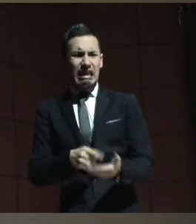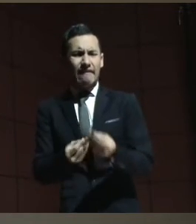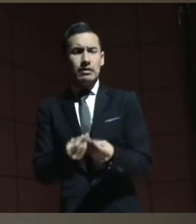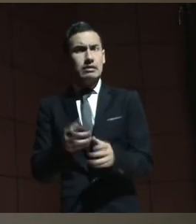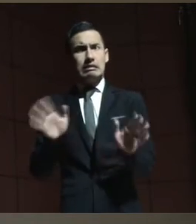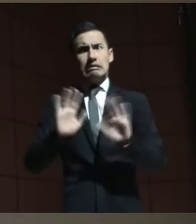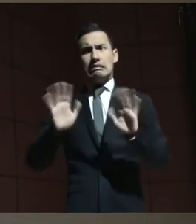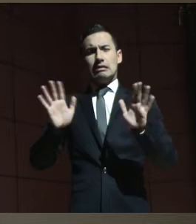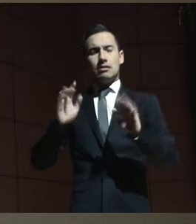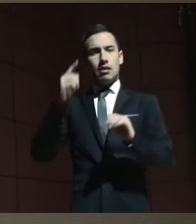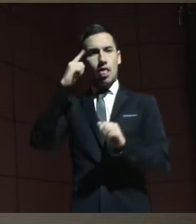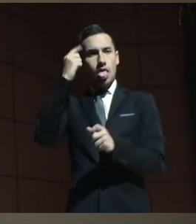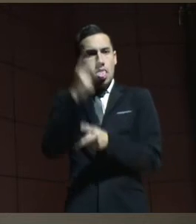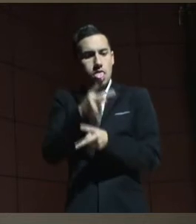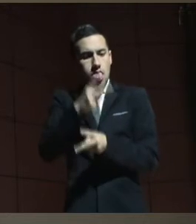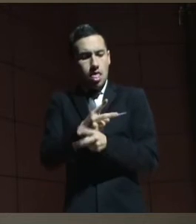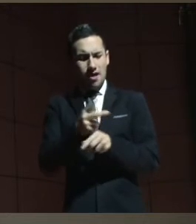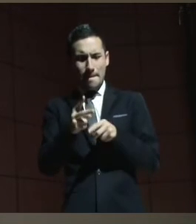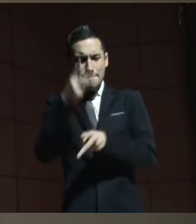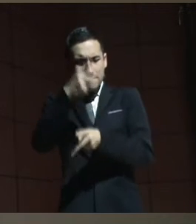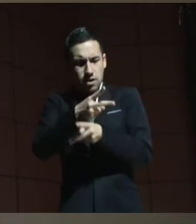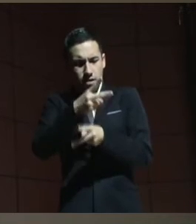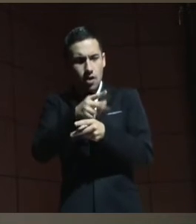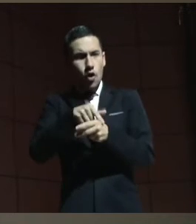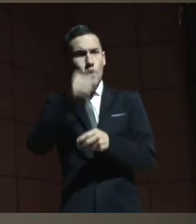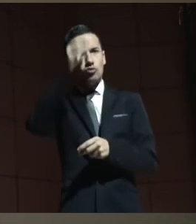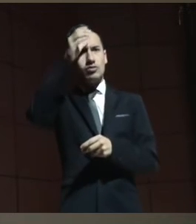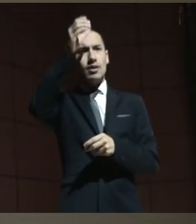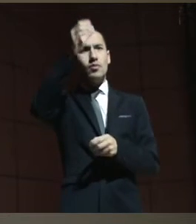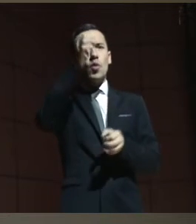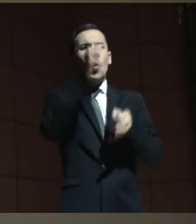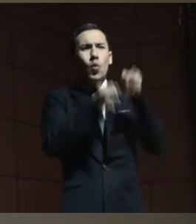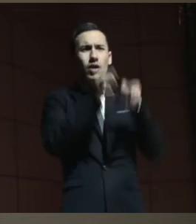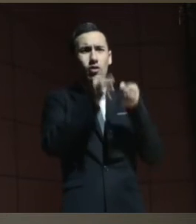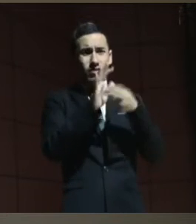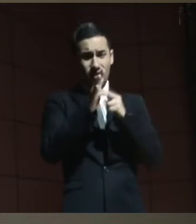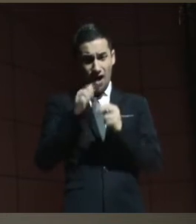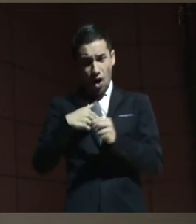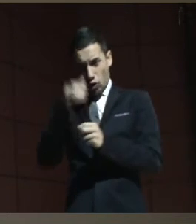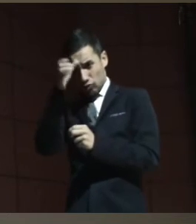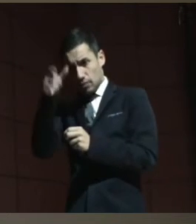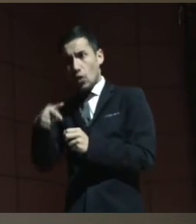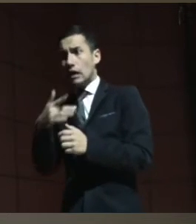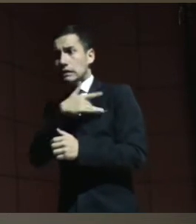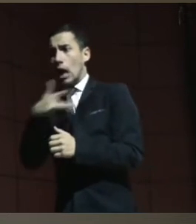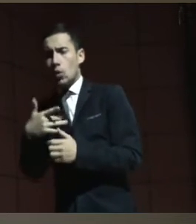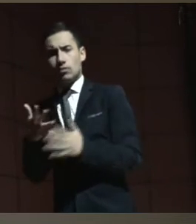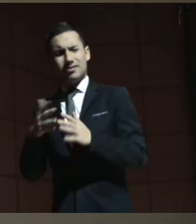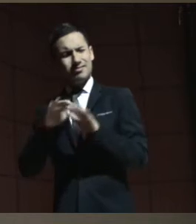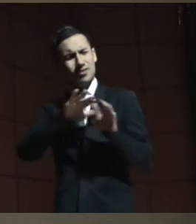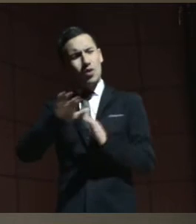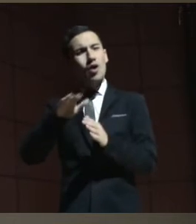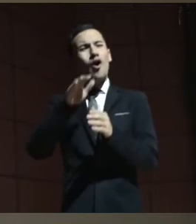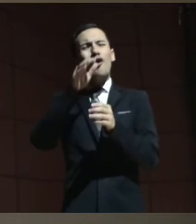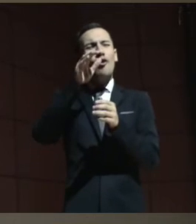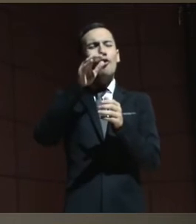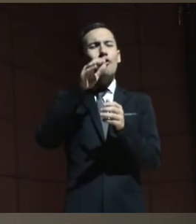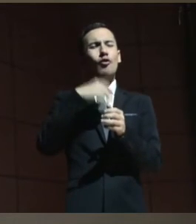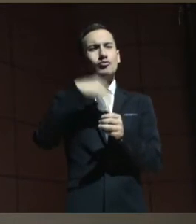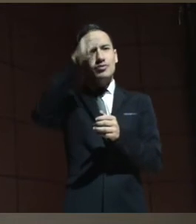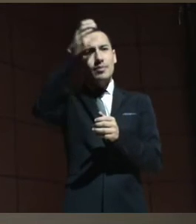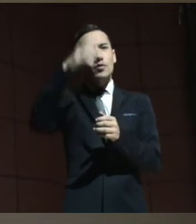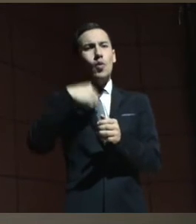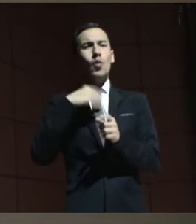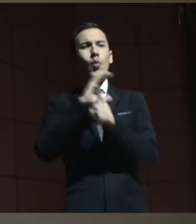peligrosidad es un concepto jurídico, ni siquiera es un concepto sanitario. Es un concepto cultural, por lo que